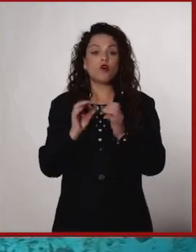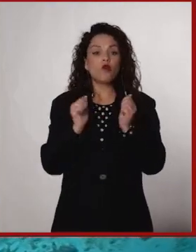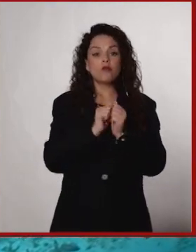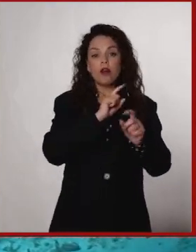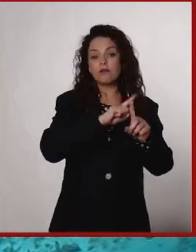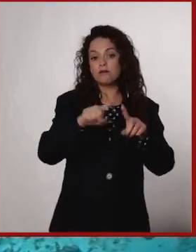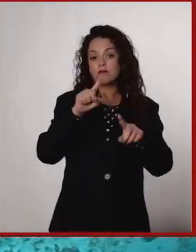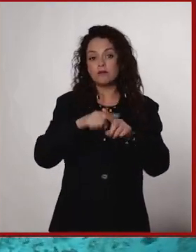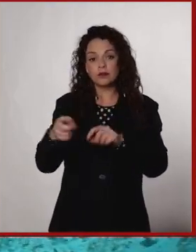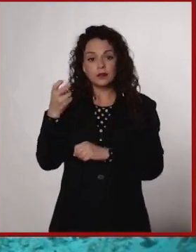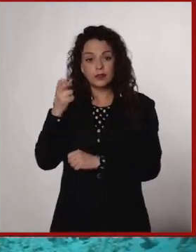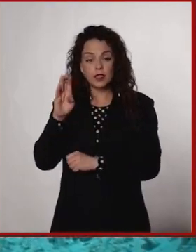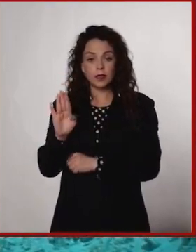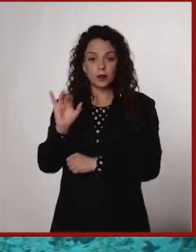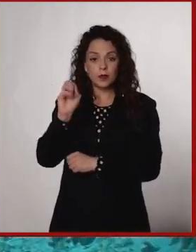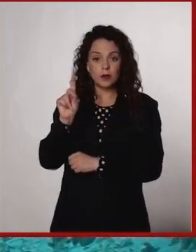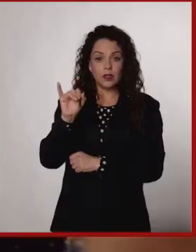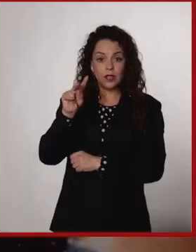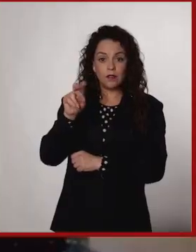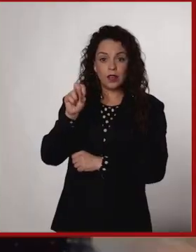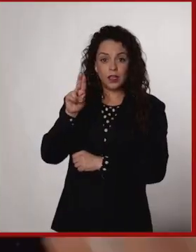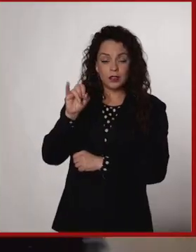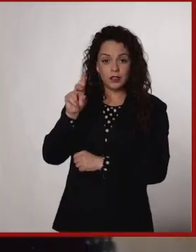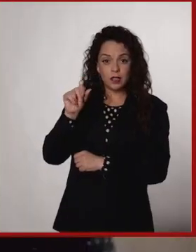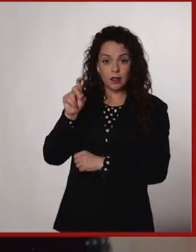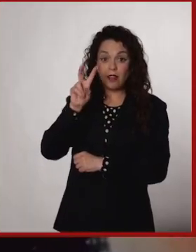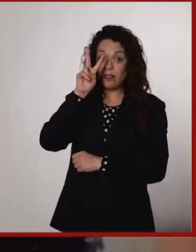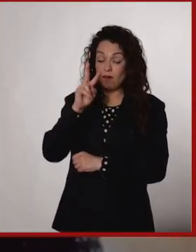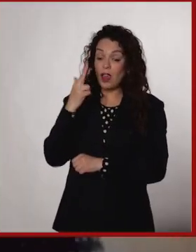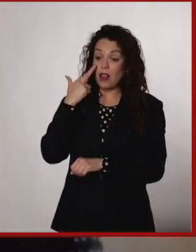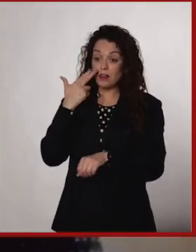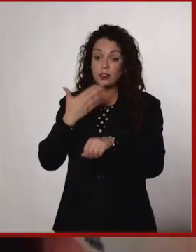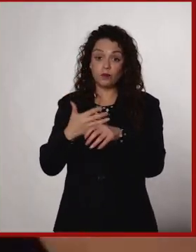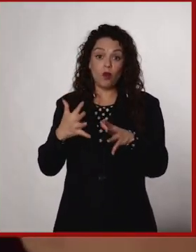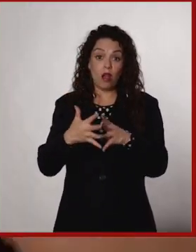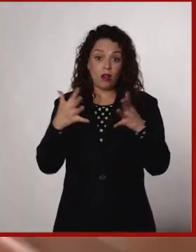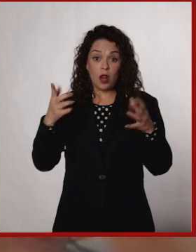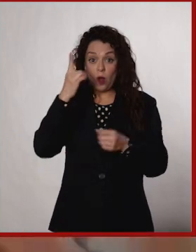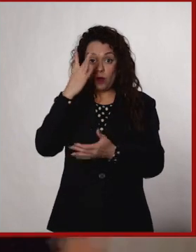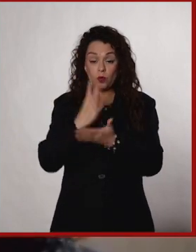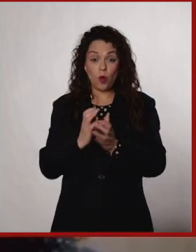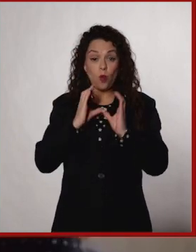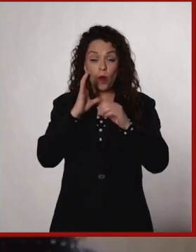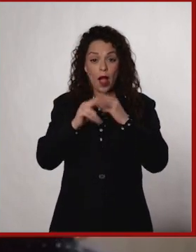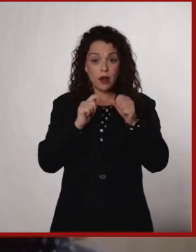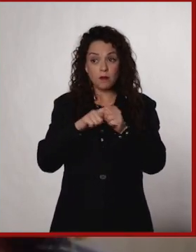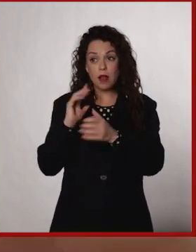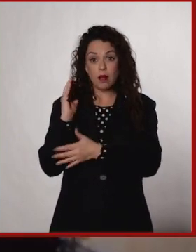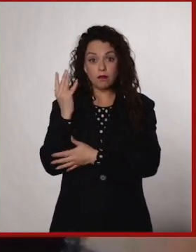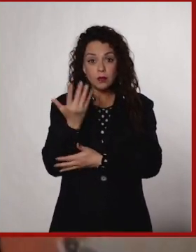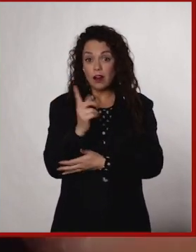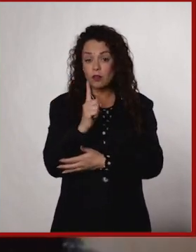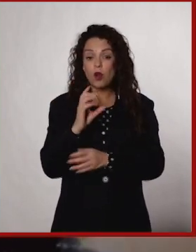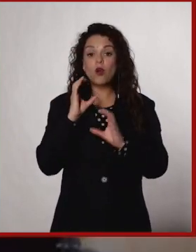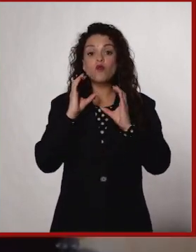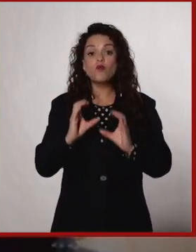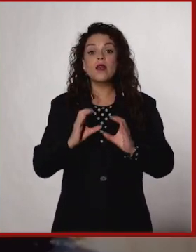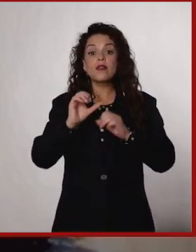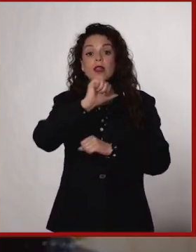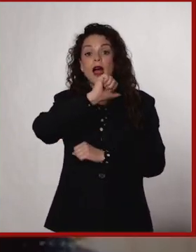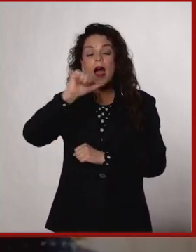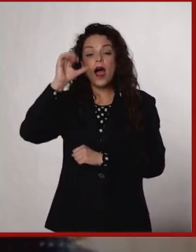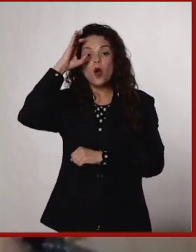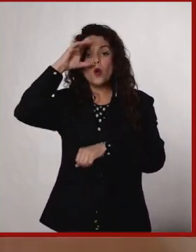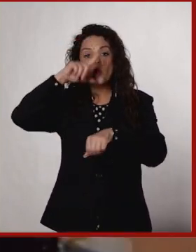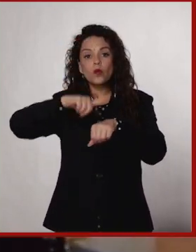ver con su biodiversidad. Entonces, es una gran responsabilidad en el sentido de que no es solo cuidar las plantas, los animales, los hongos, es